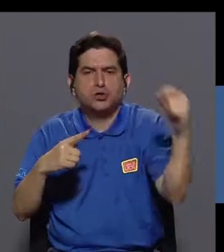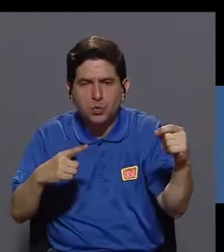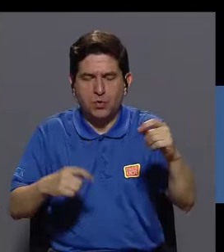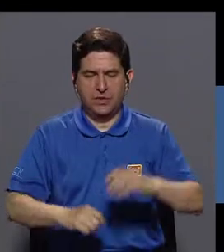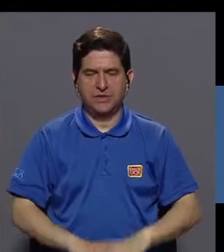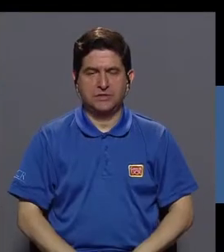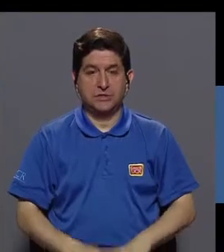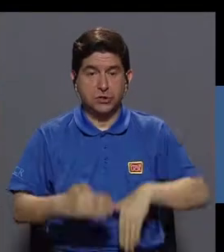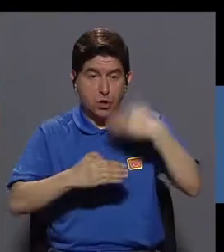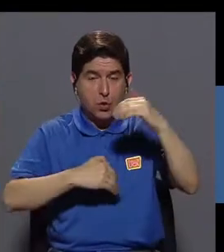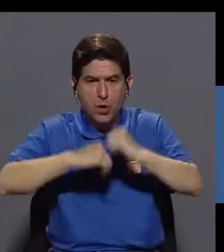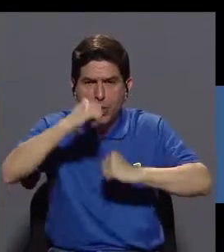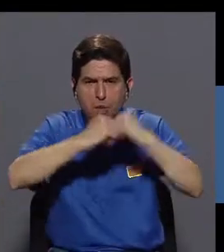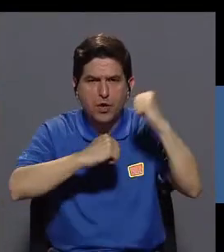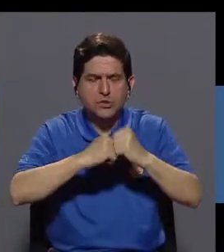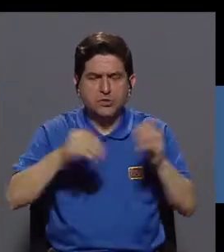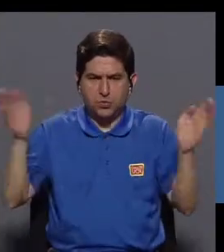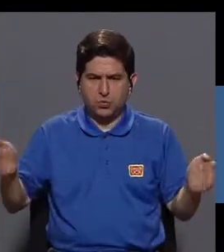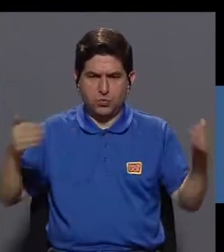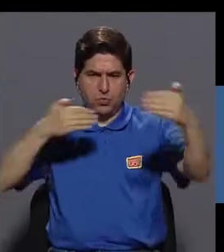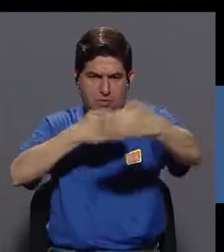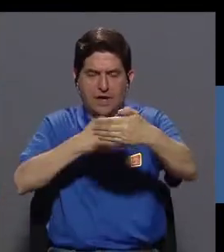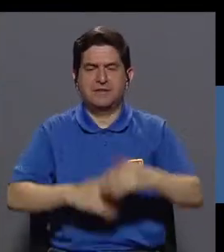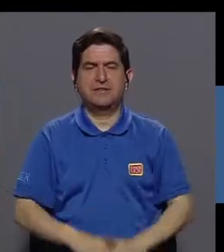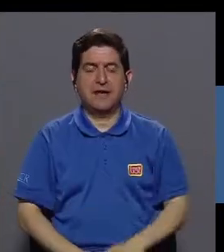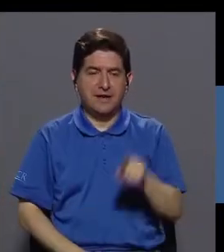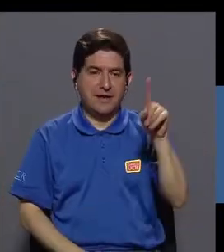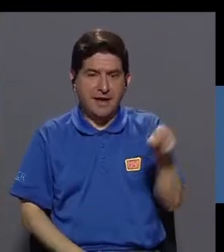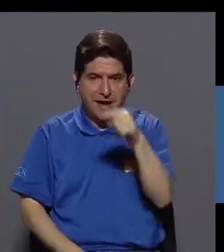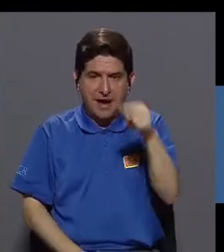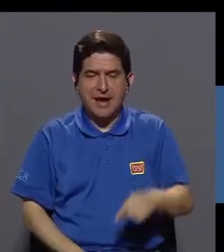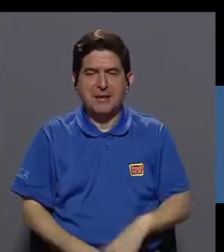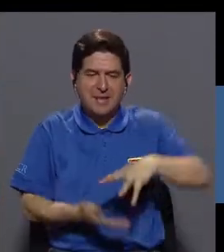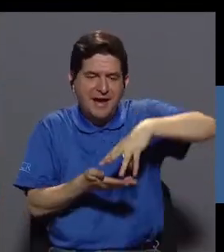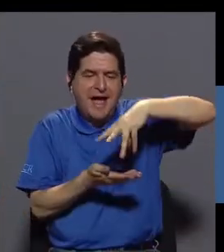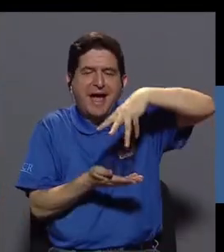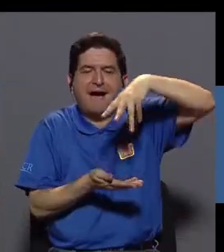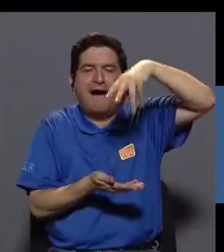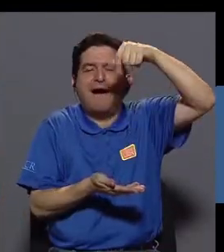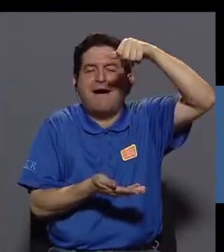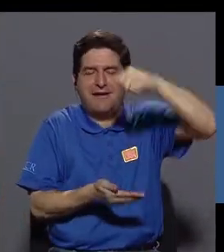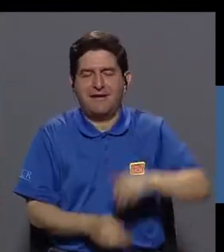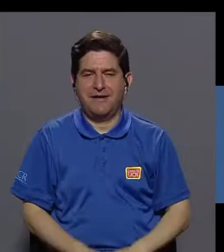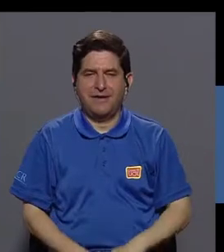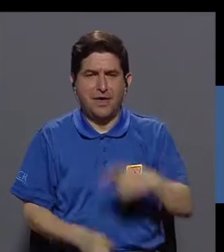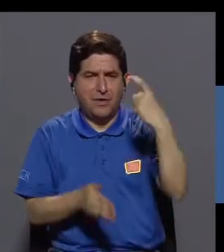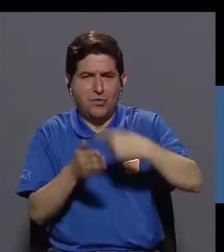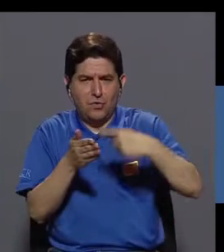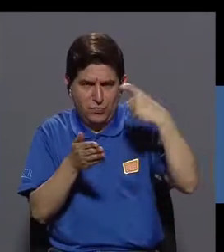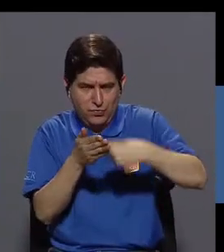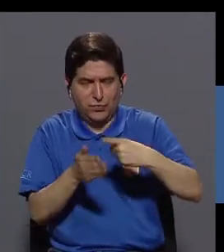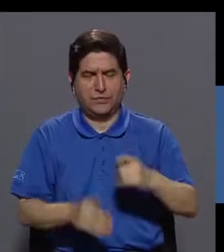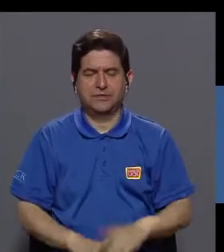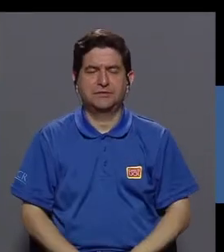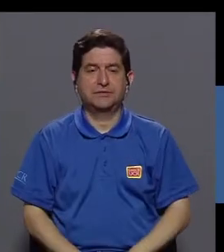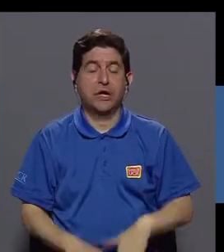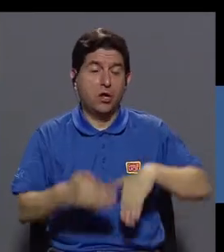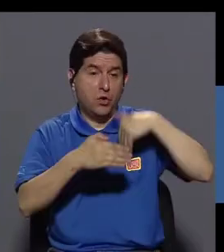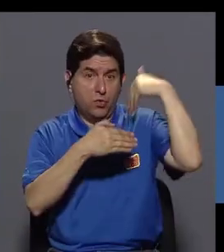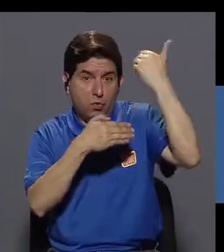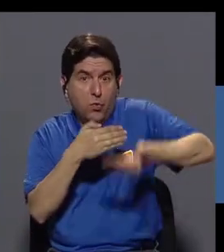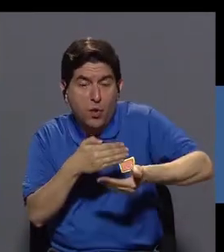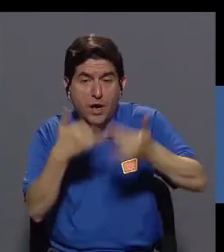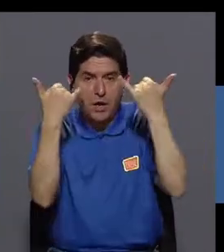estructura, un tanque similar a estos que se llaman desarenadores, ahí se eliminan las arenas, los sólidos más densos. Posteriormente, llega a esta